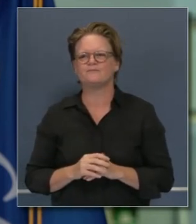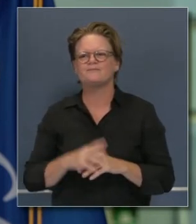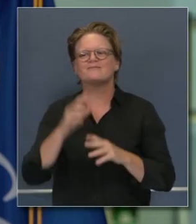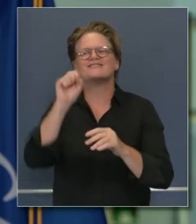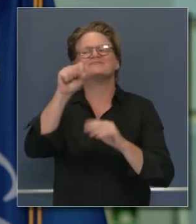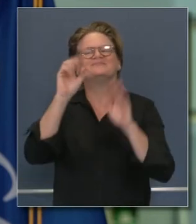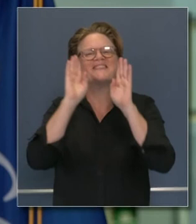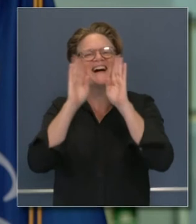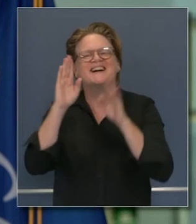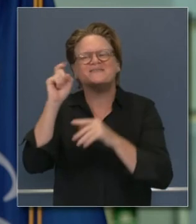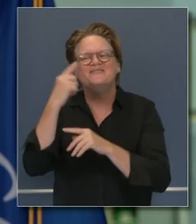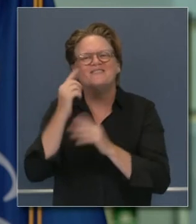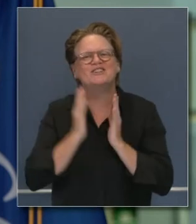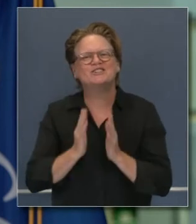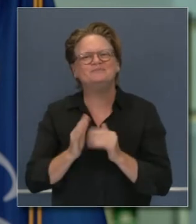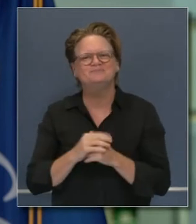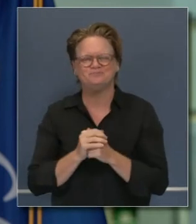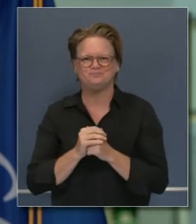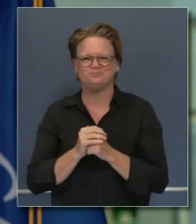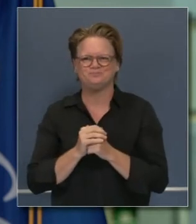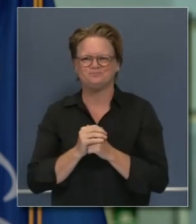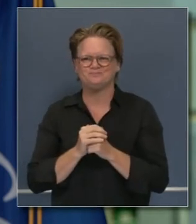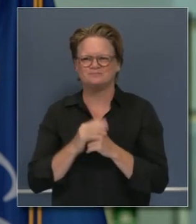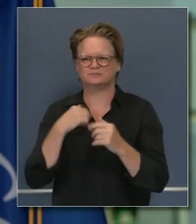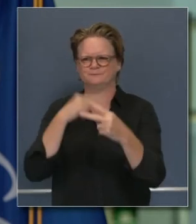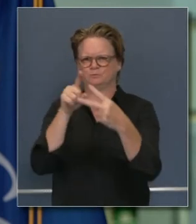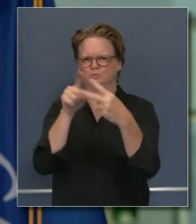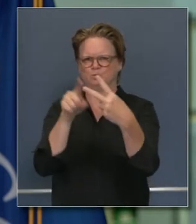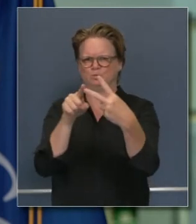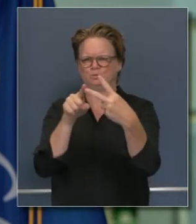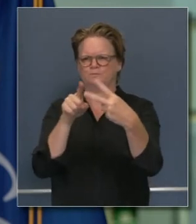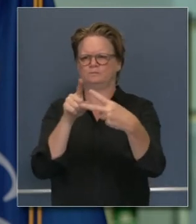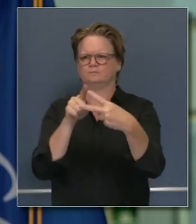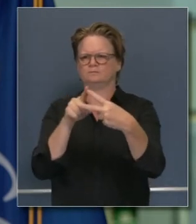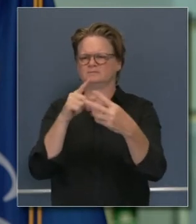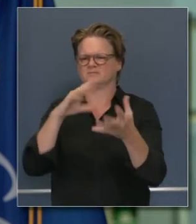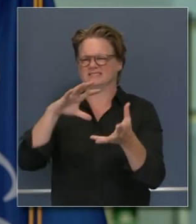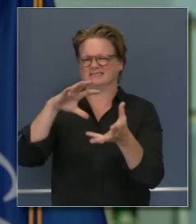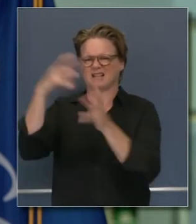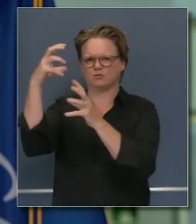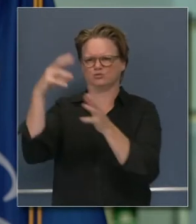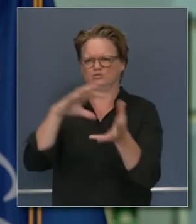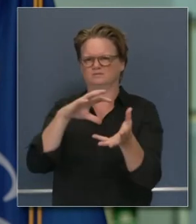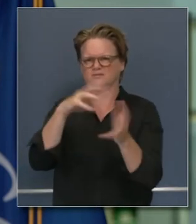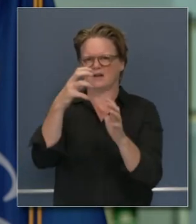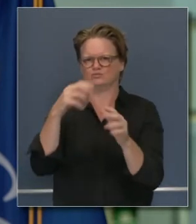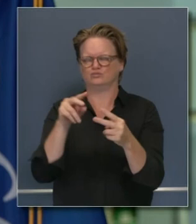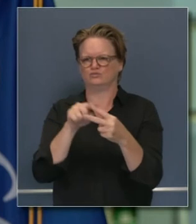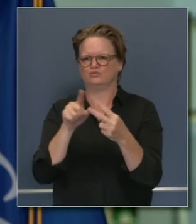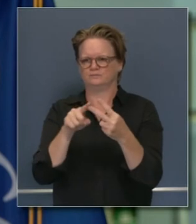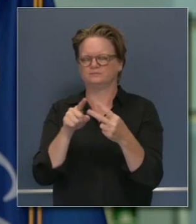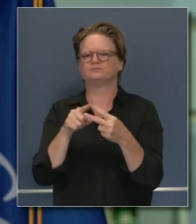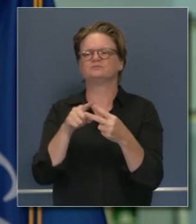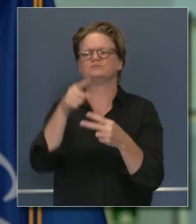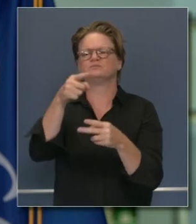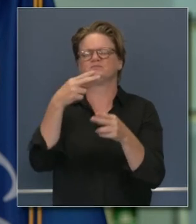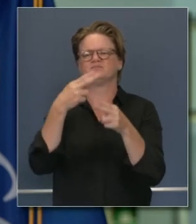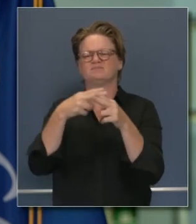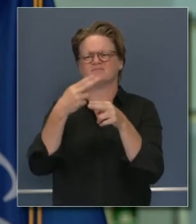gobernador quiero hacerle una pregunta de preguntas relacionadas a desastres naturales usted mencionó